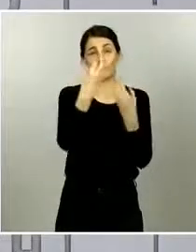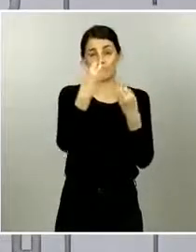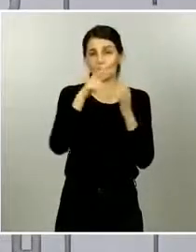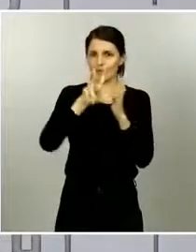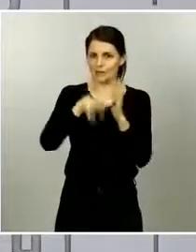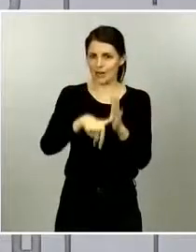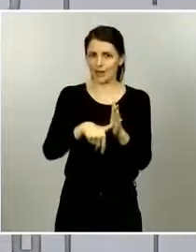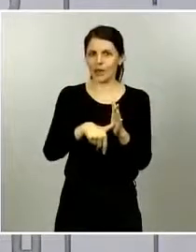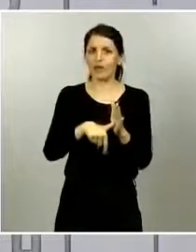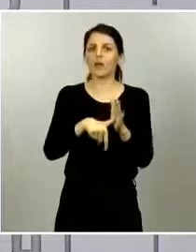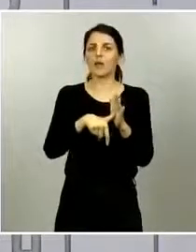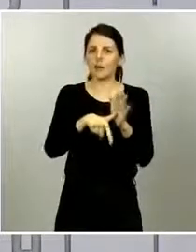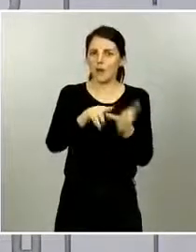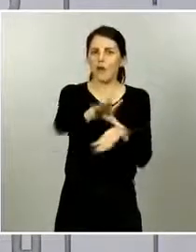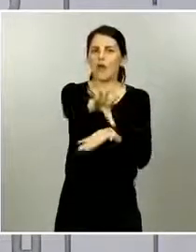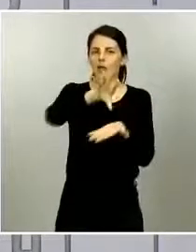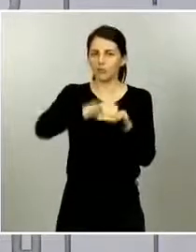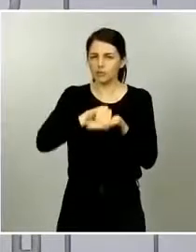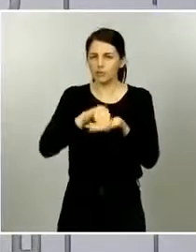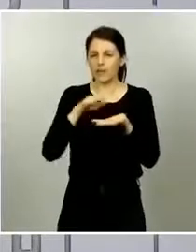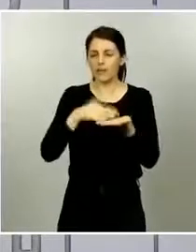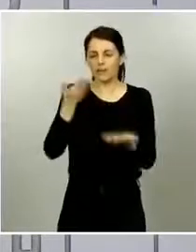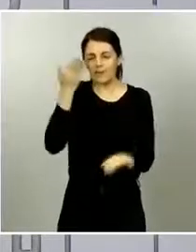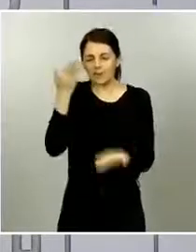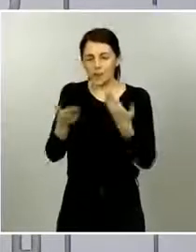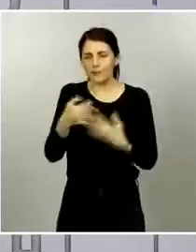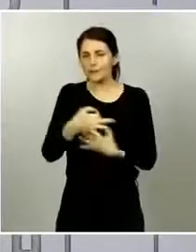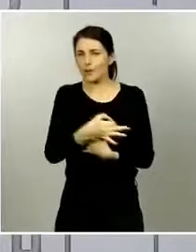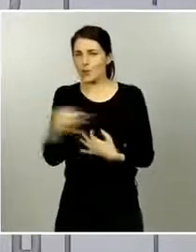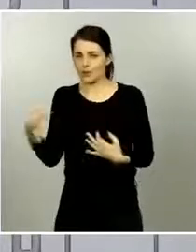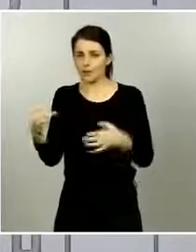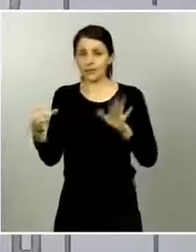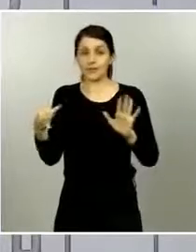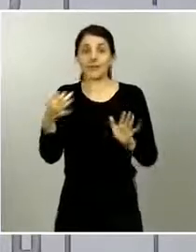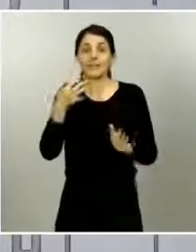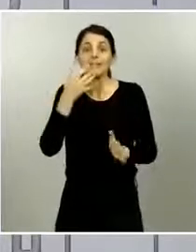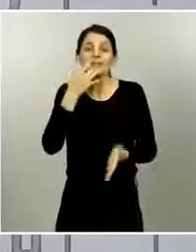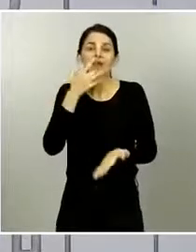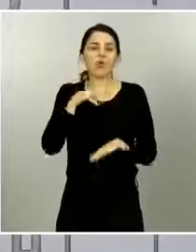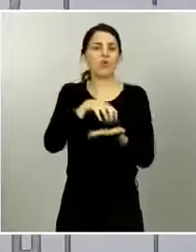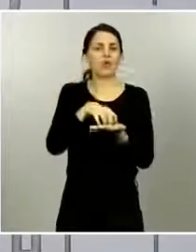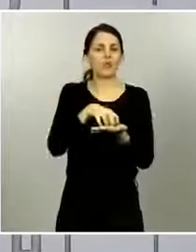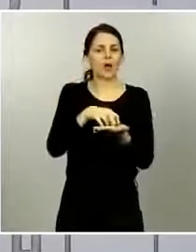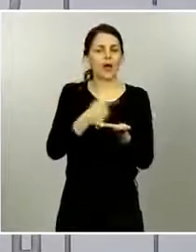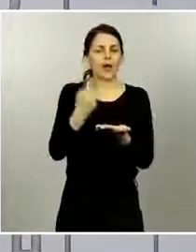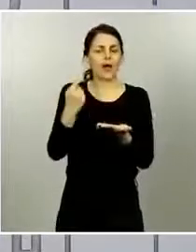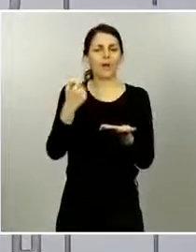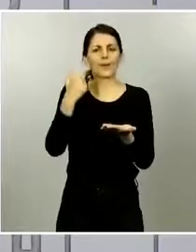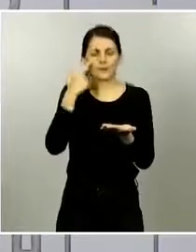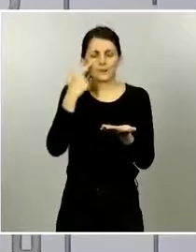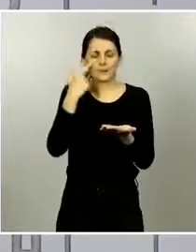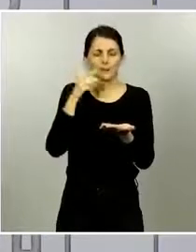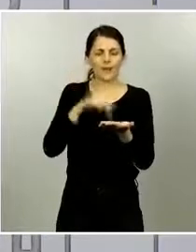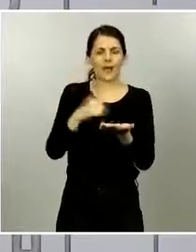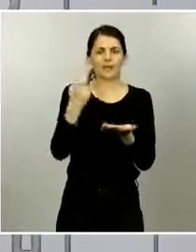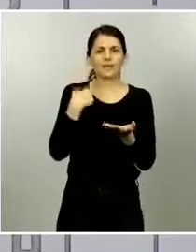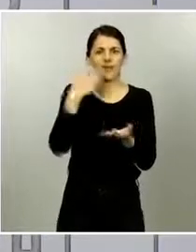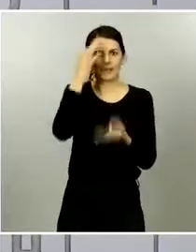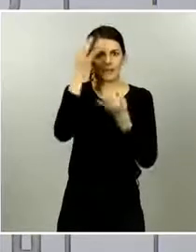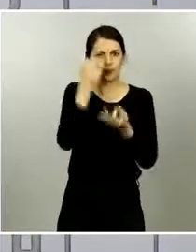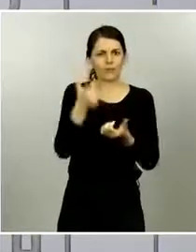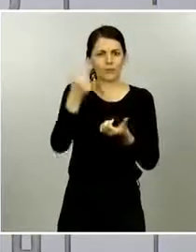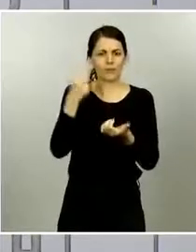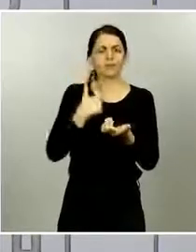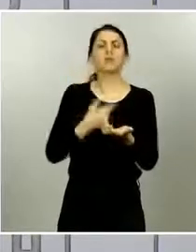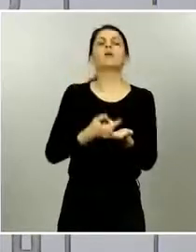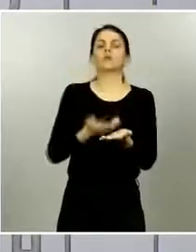incluso para aquellas que hayan podido enviar la información un poquito tarde se está haciendo un esfuerzo por considerarlas correctamente y por todas las dudas